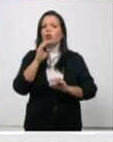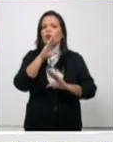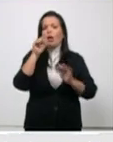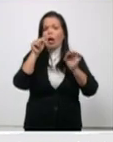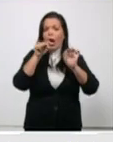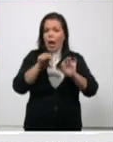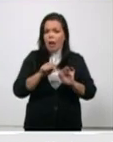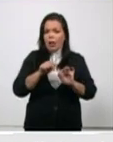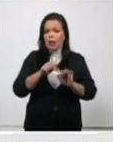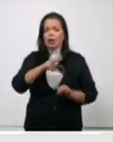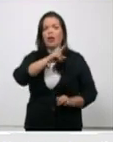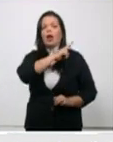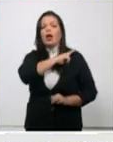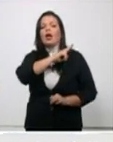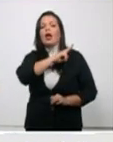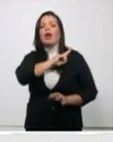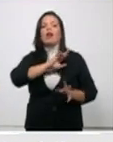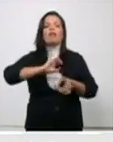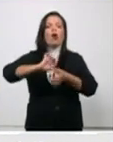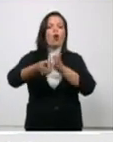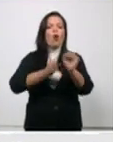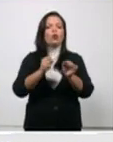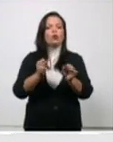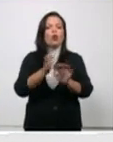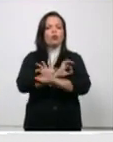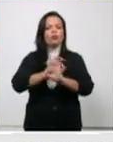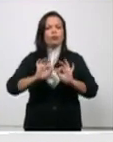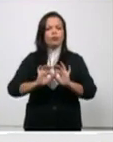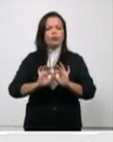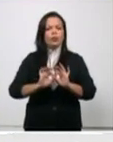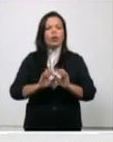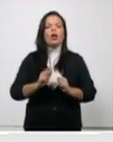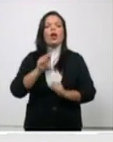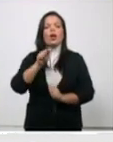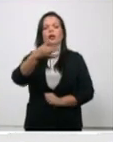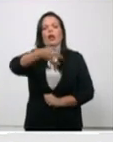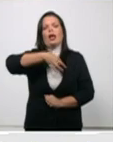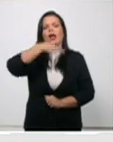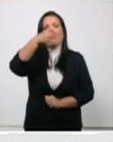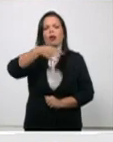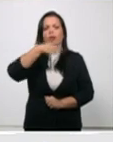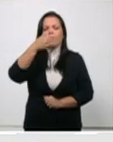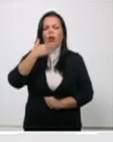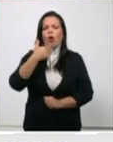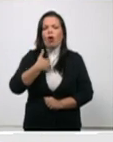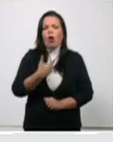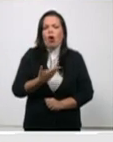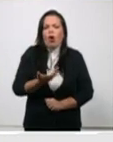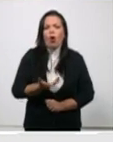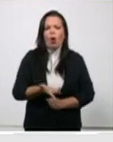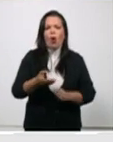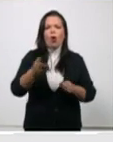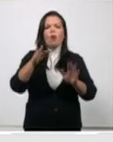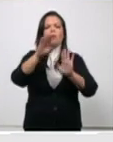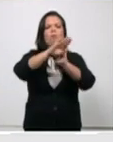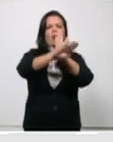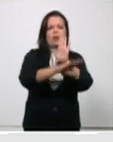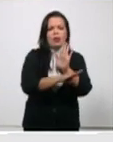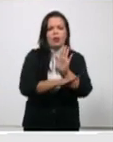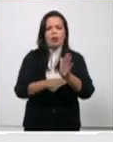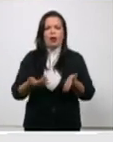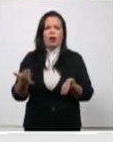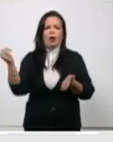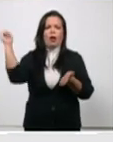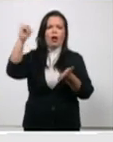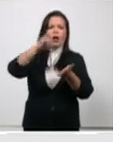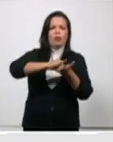intervención de lo que está resultando de las medidas que se vienen aplicando en los aeropuertos en las